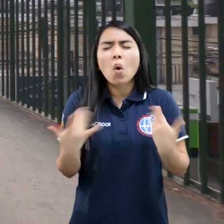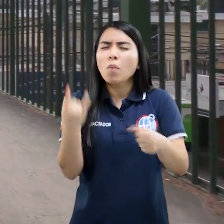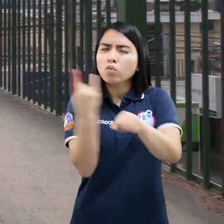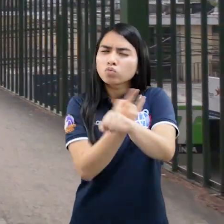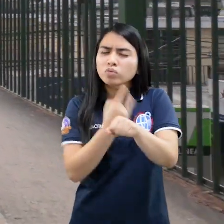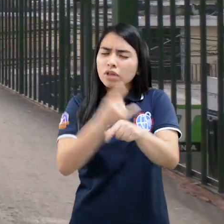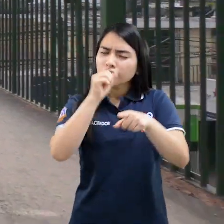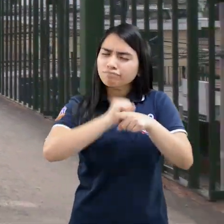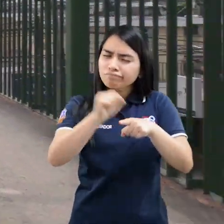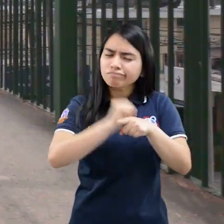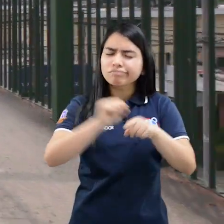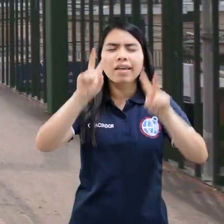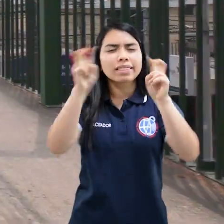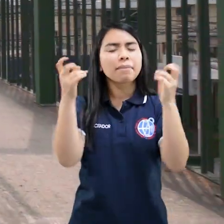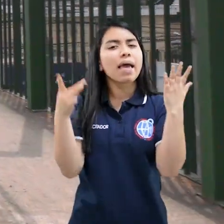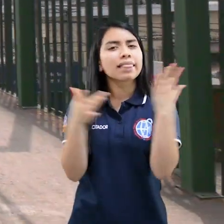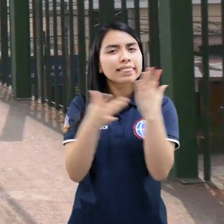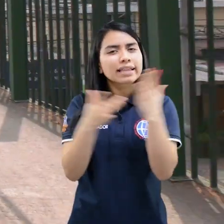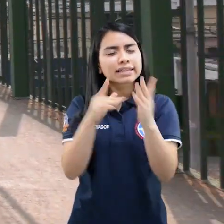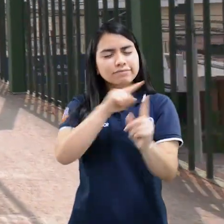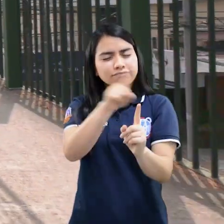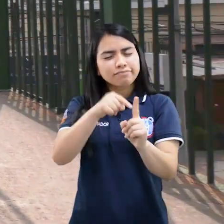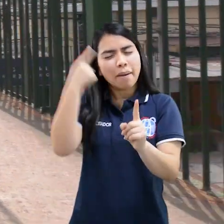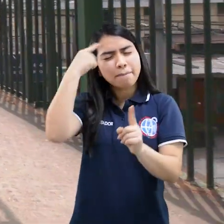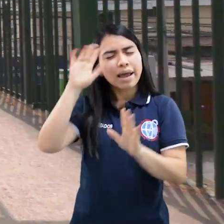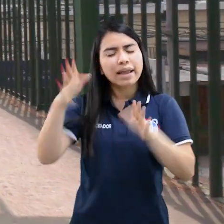específicas para su nueva condición de vida.